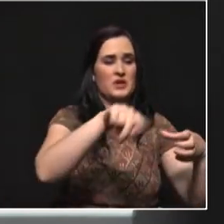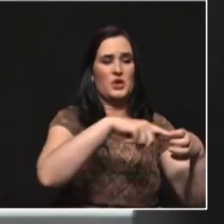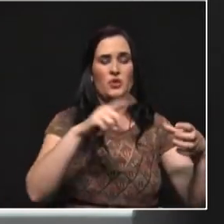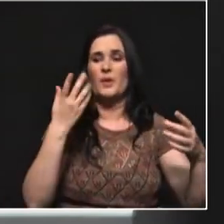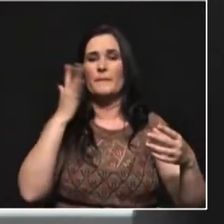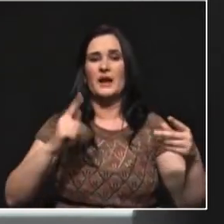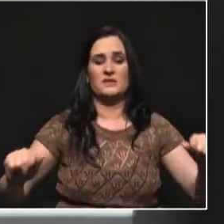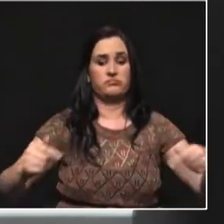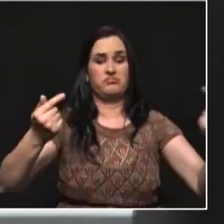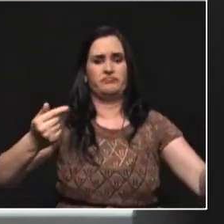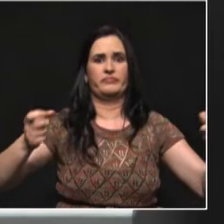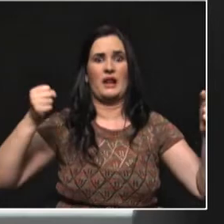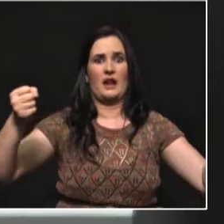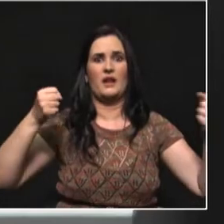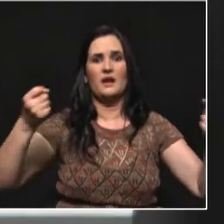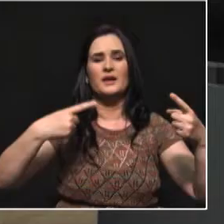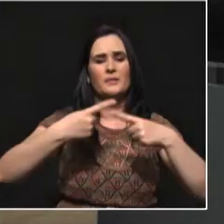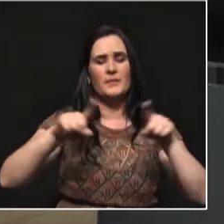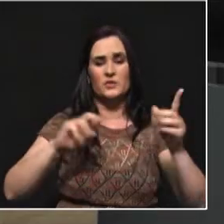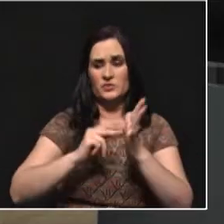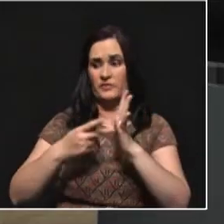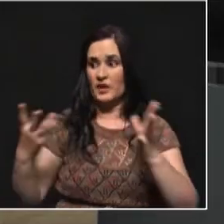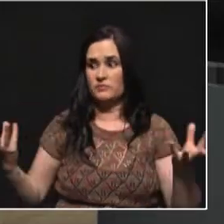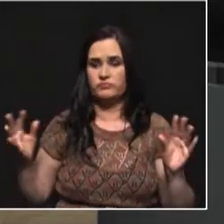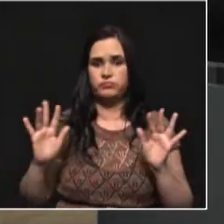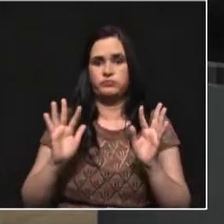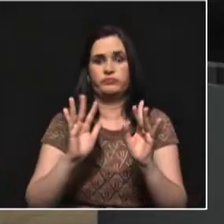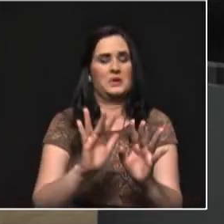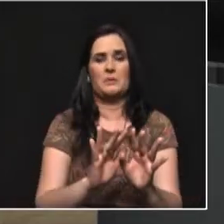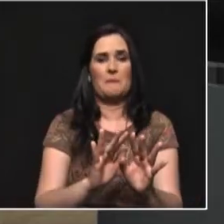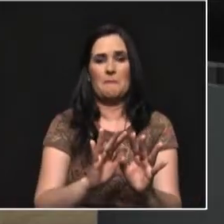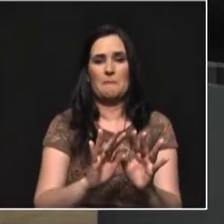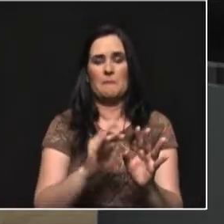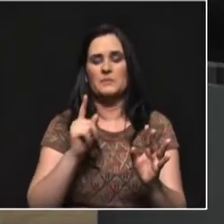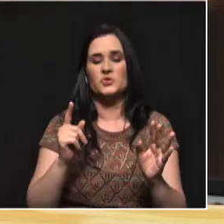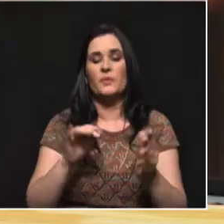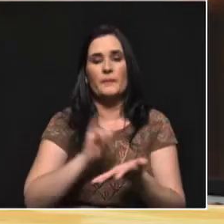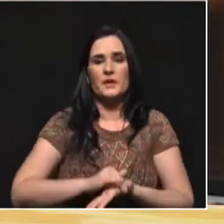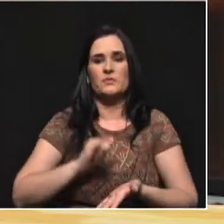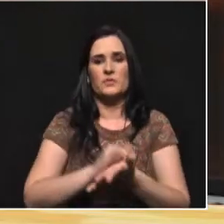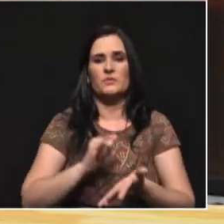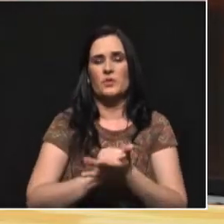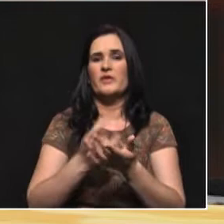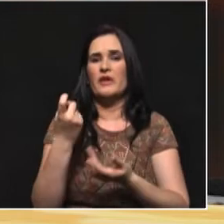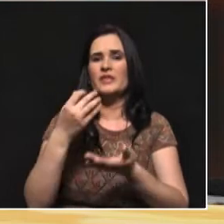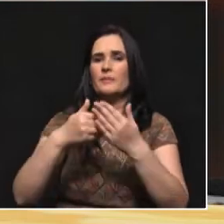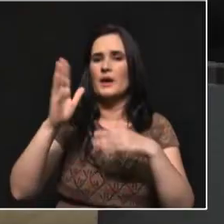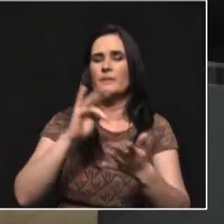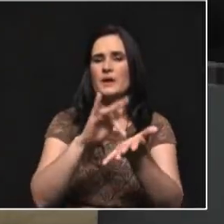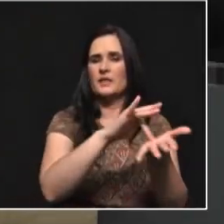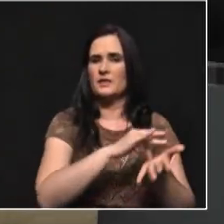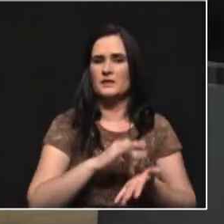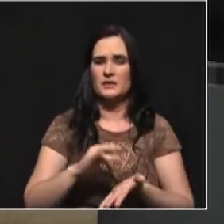tribunas, no logran que más gente llegue, sino que los mismos que estén cedidas entre ellos dos, pero que no más participe. tal vez, y